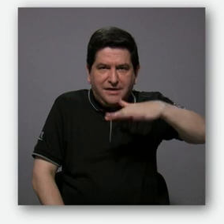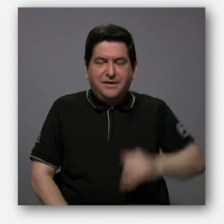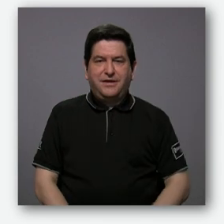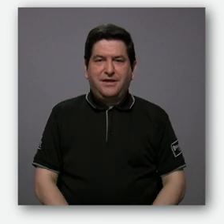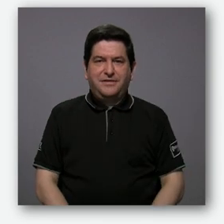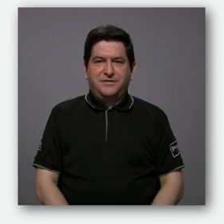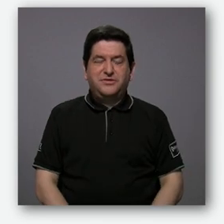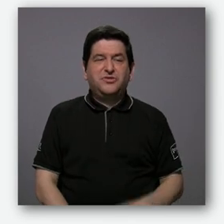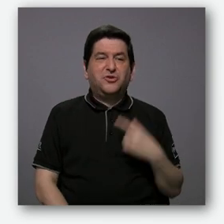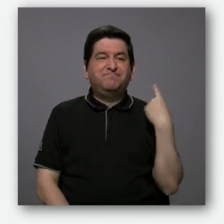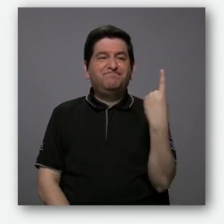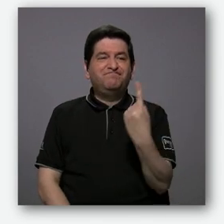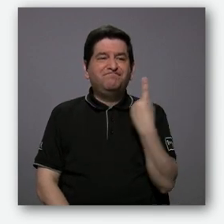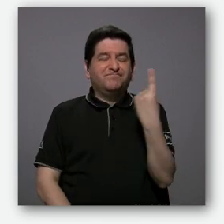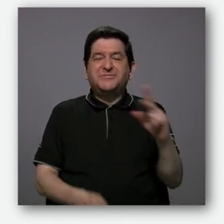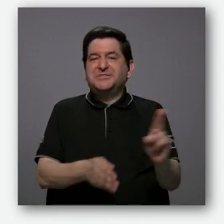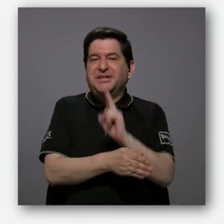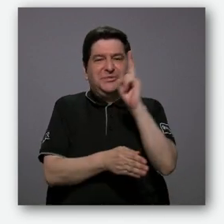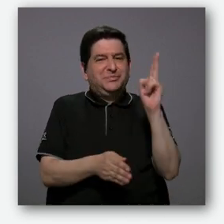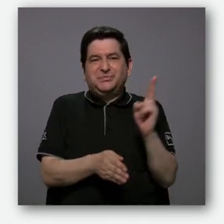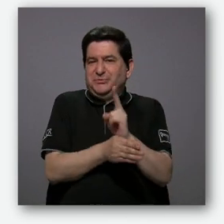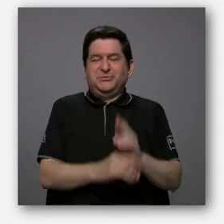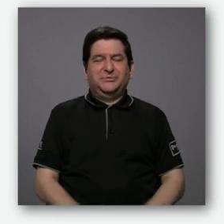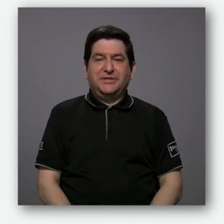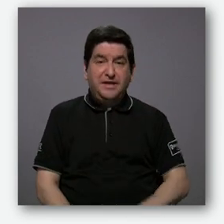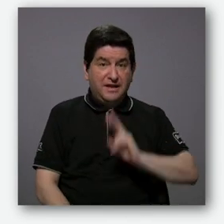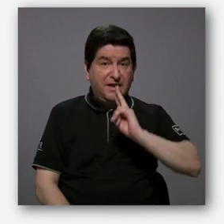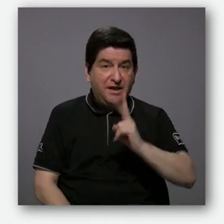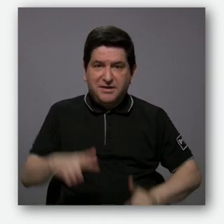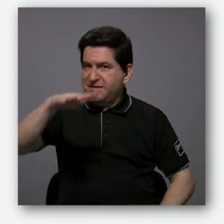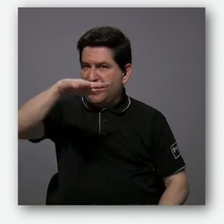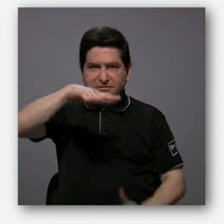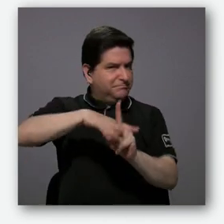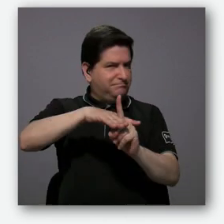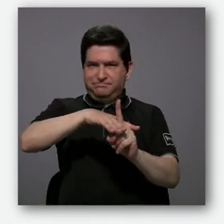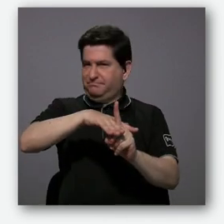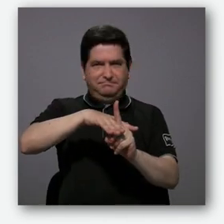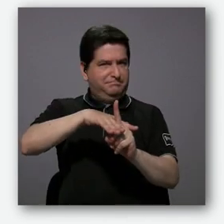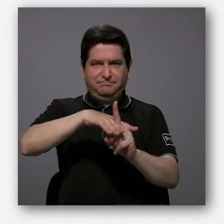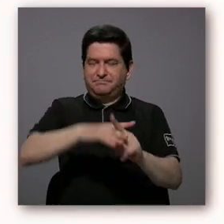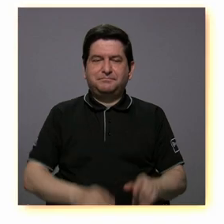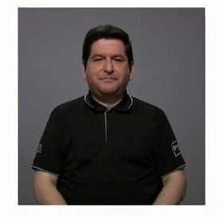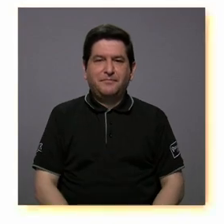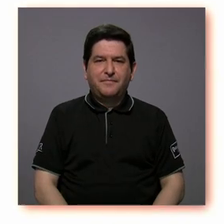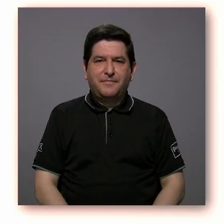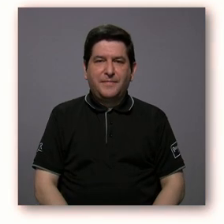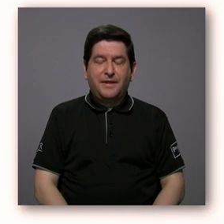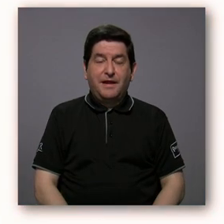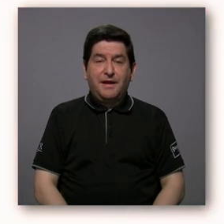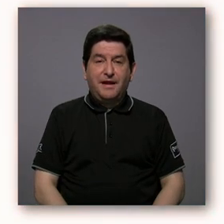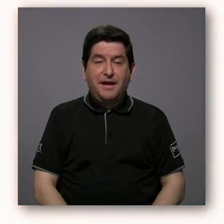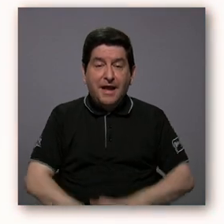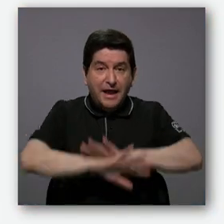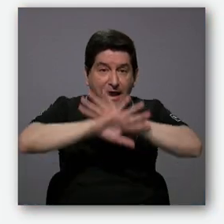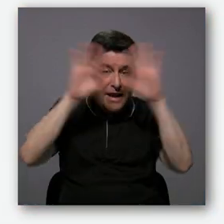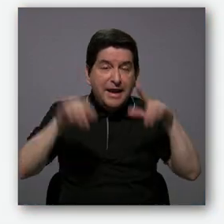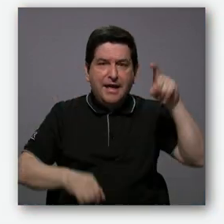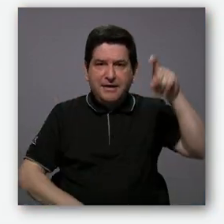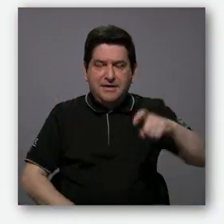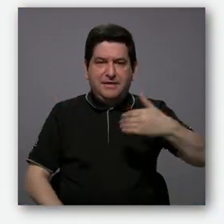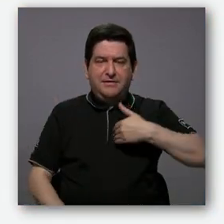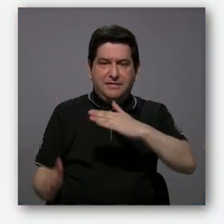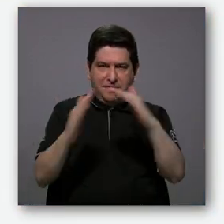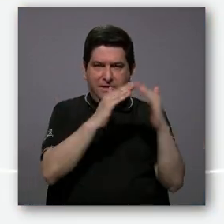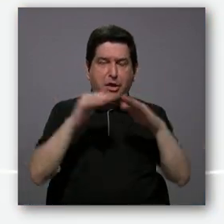son a los que siempre se recurre para que la verdad no salga a la luz pública. La luz que